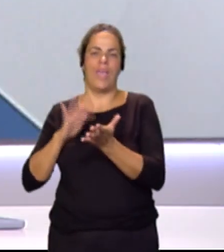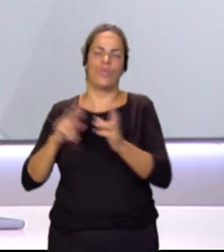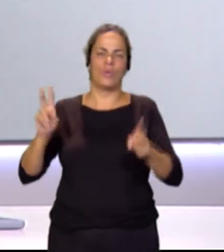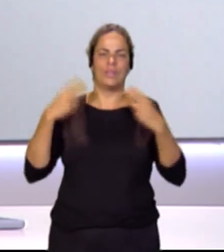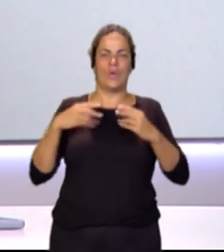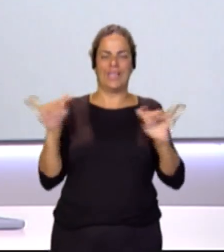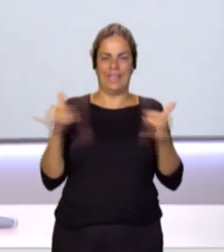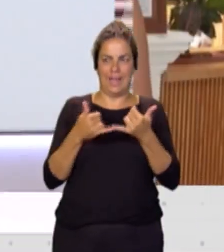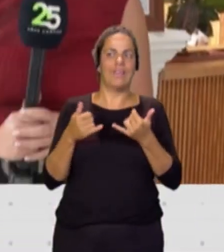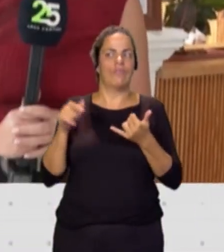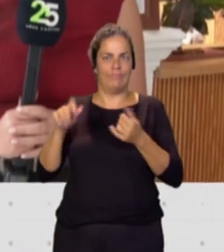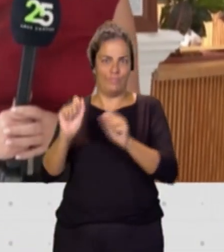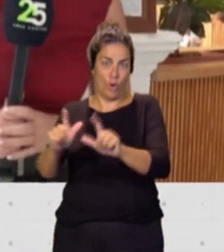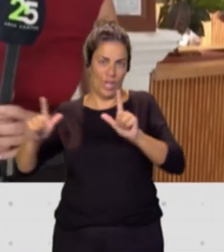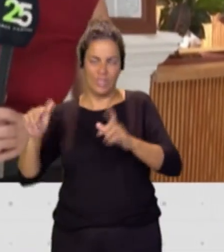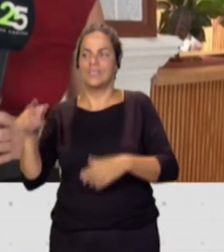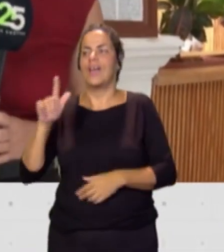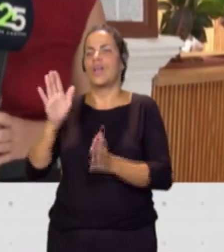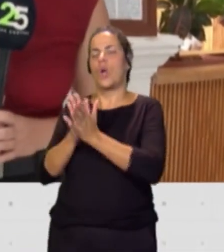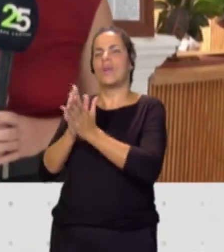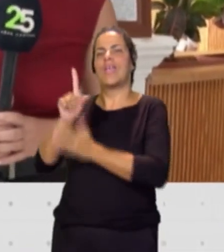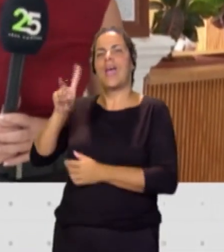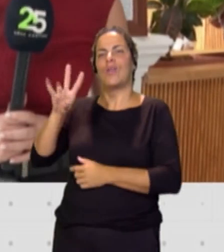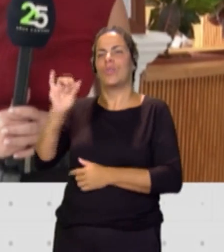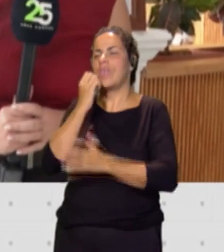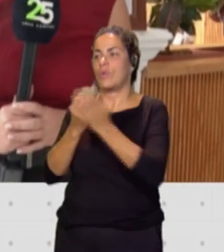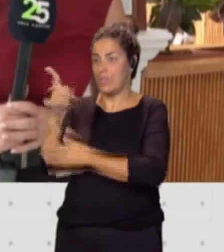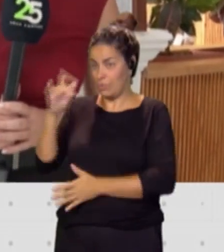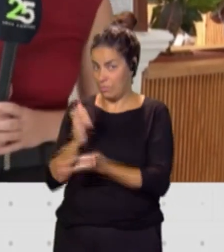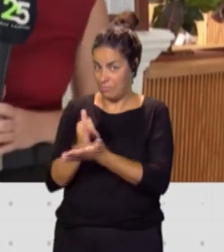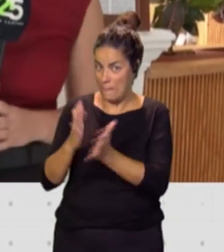como protagonista, Lucía Peraza. Muy buenos días, ¿ya has podido probar la paella?